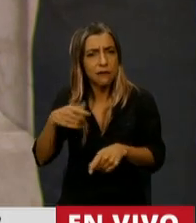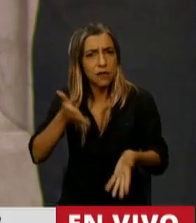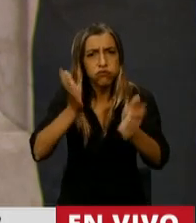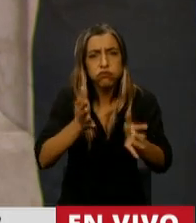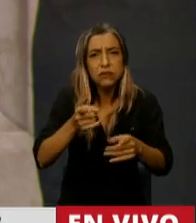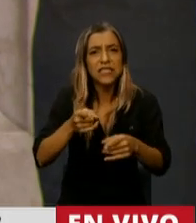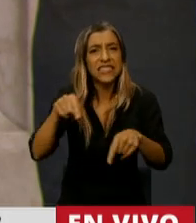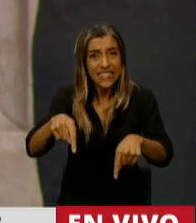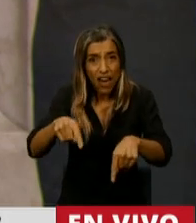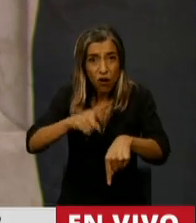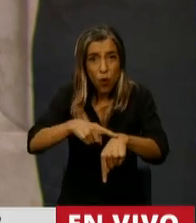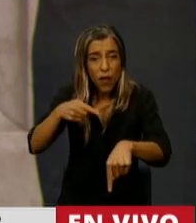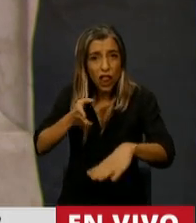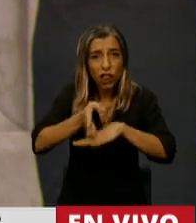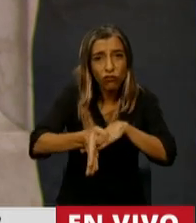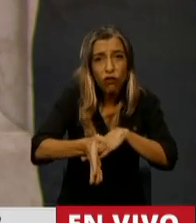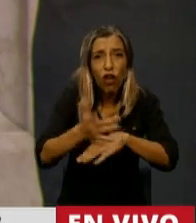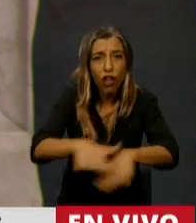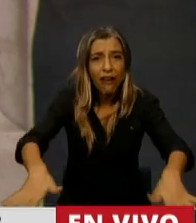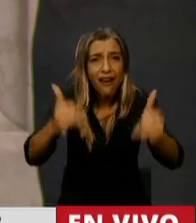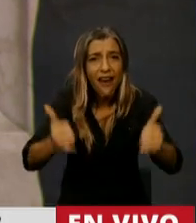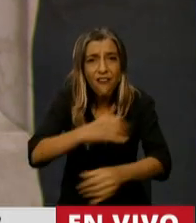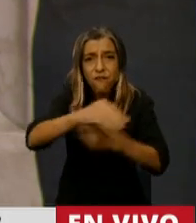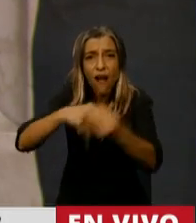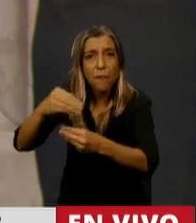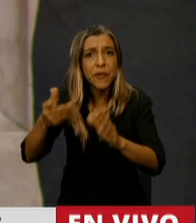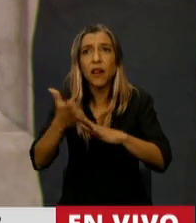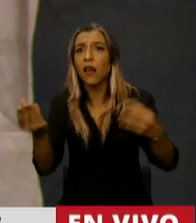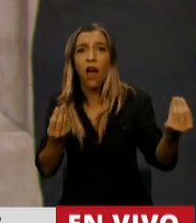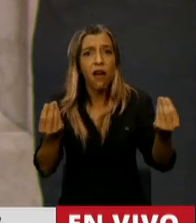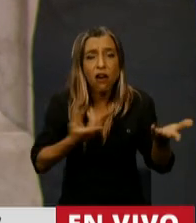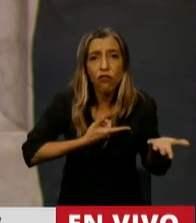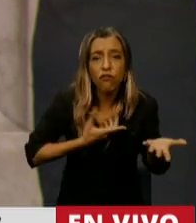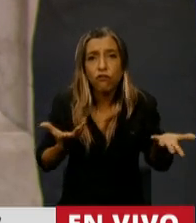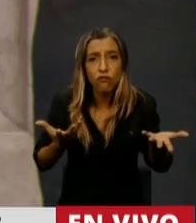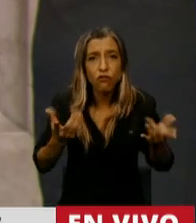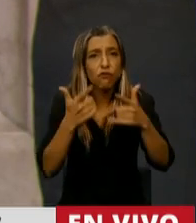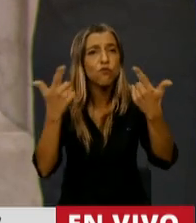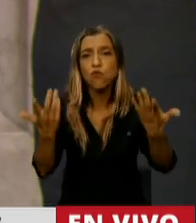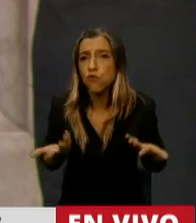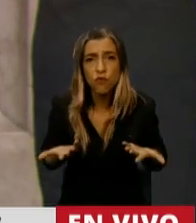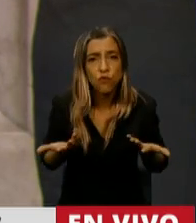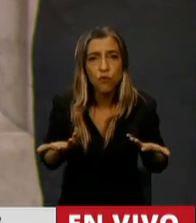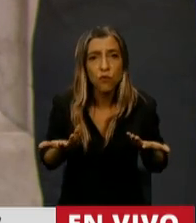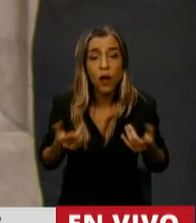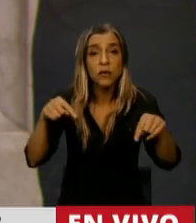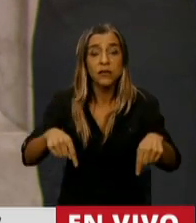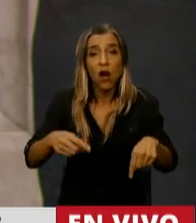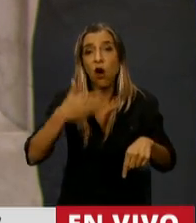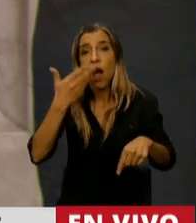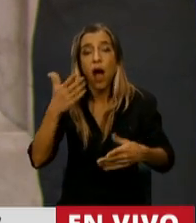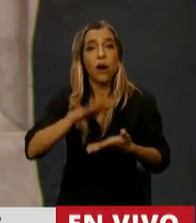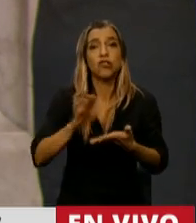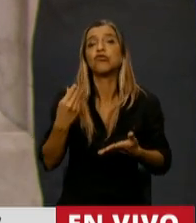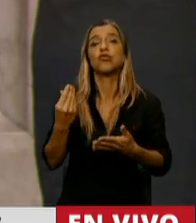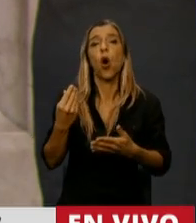niños, Presidente, donde esas familias no tienen a dónde ir y no vienen a hablar de lo que dijo el Presidente en la campaña de primero